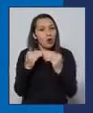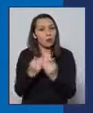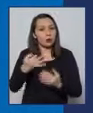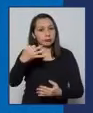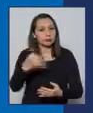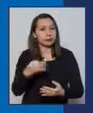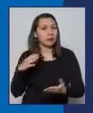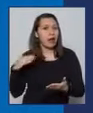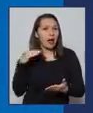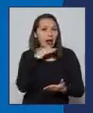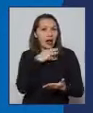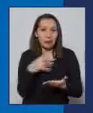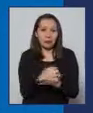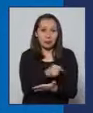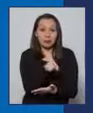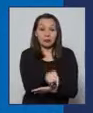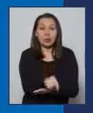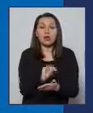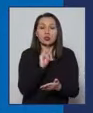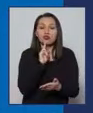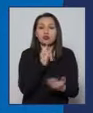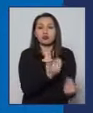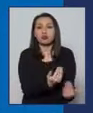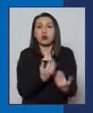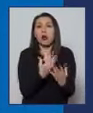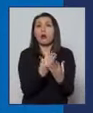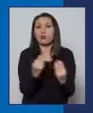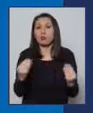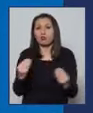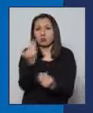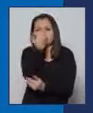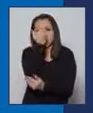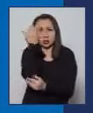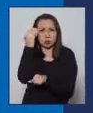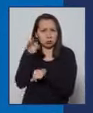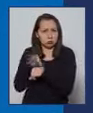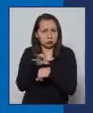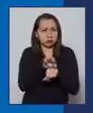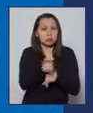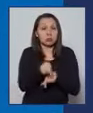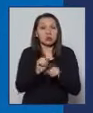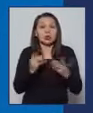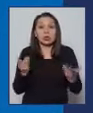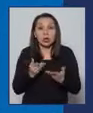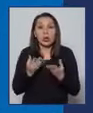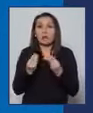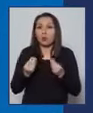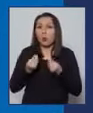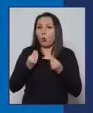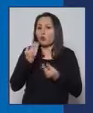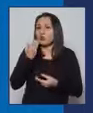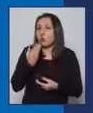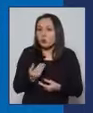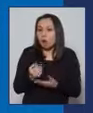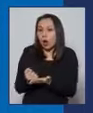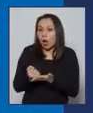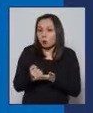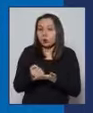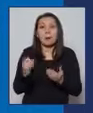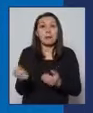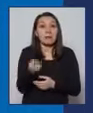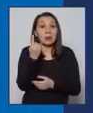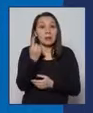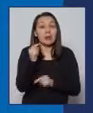eficaz, cuenta con el apoyo de muchos expertos. Y en ello quiere decir que tiene muchos beneficios. Primero,